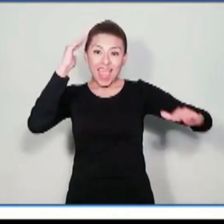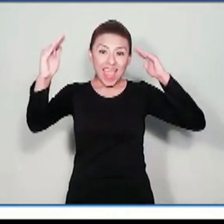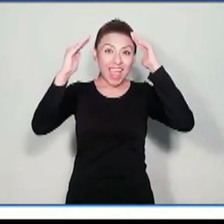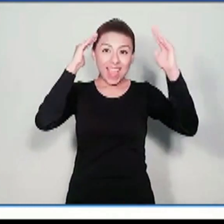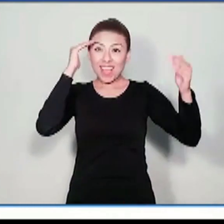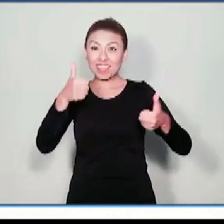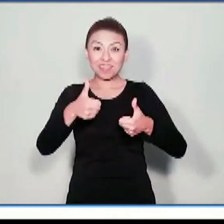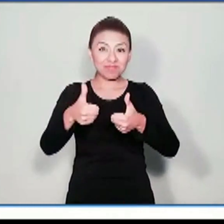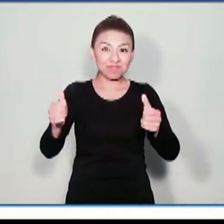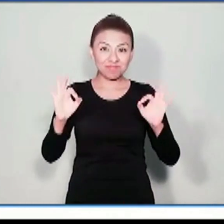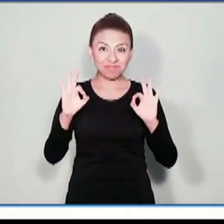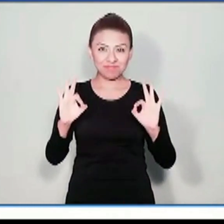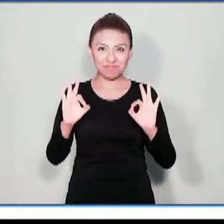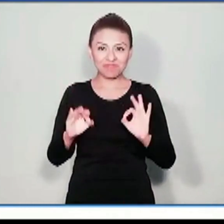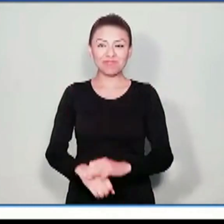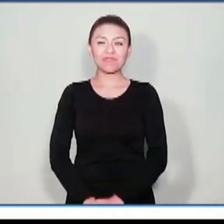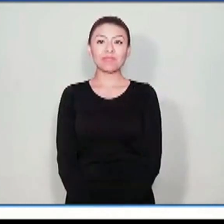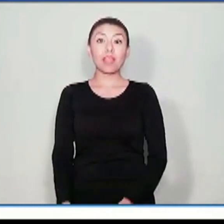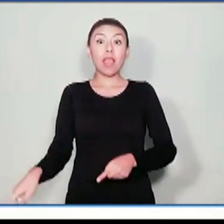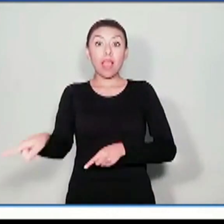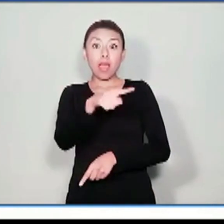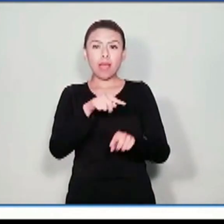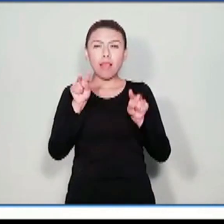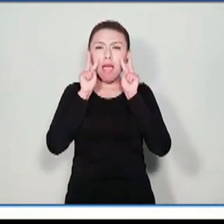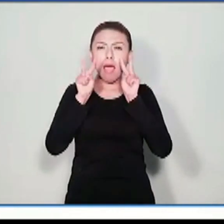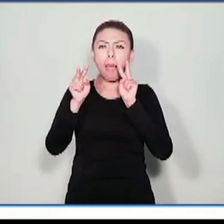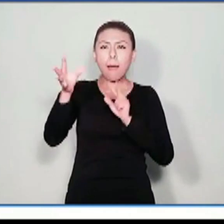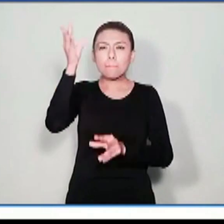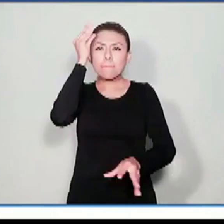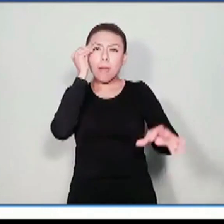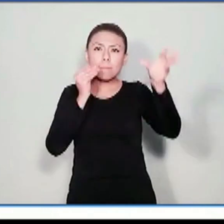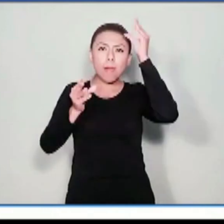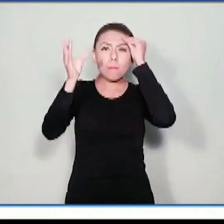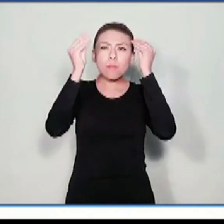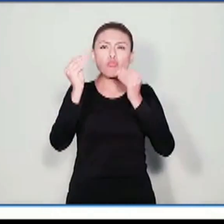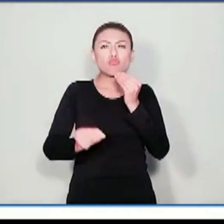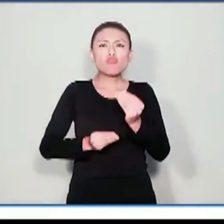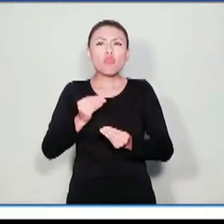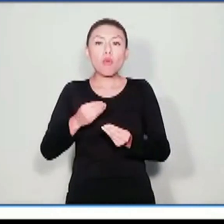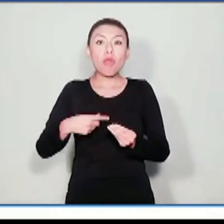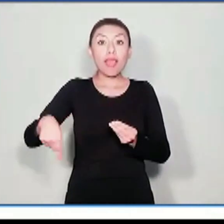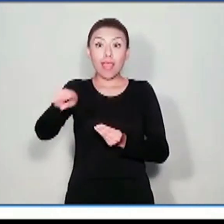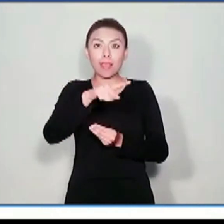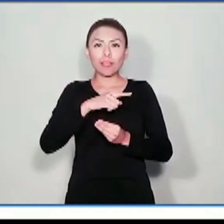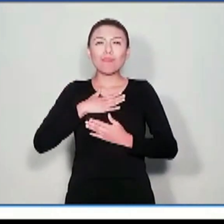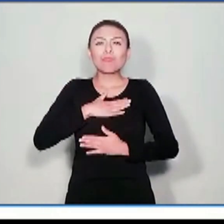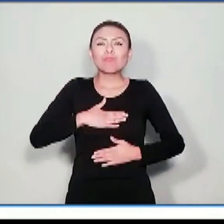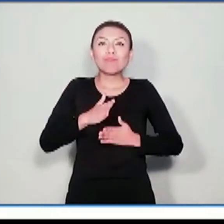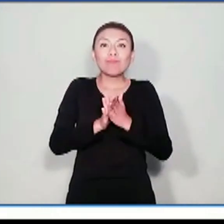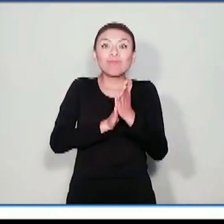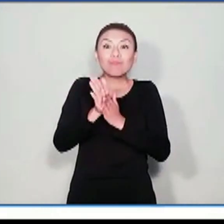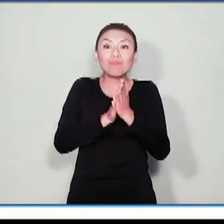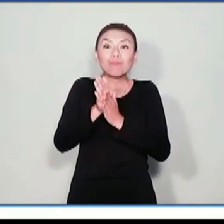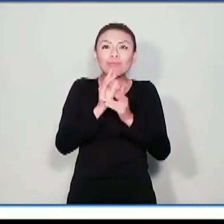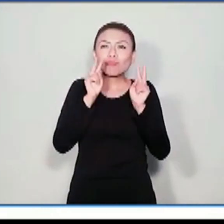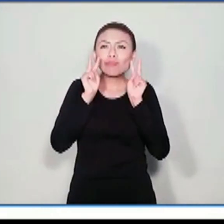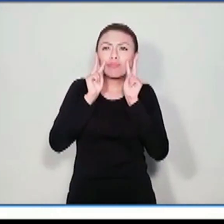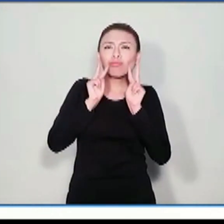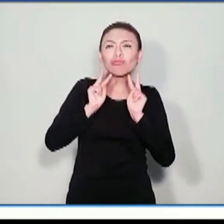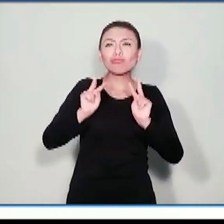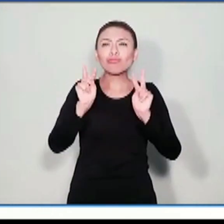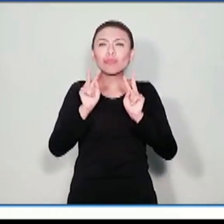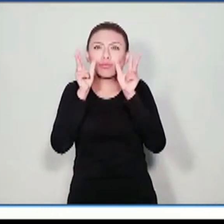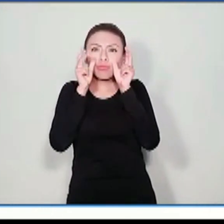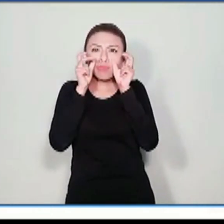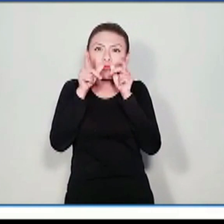Hola a todas y todos. Seguiremos aprendiendo. Así que, pónganse cómodas